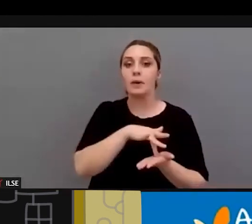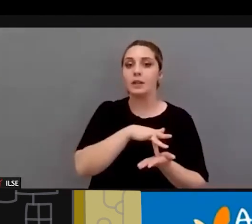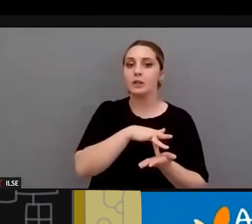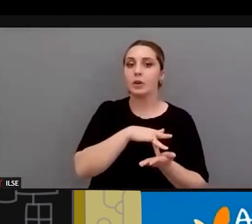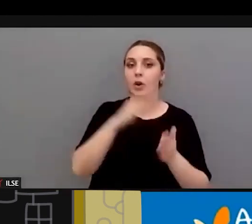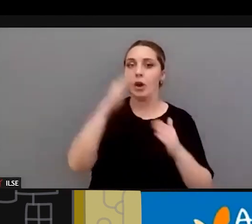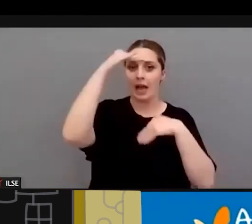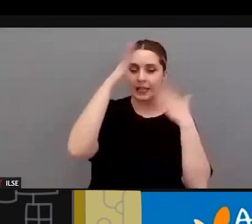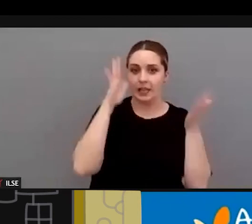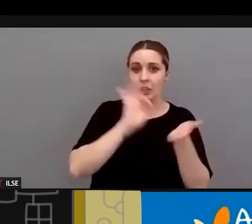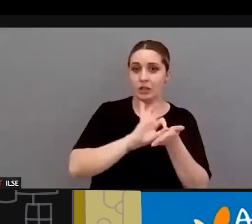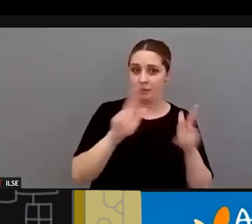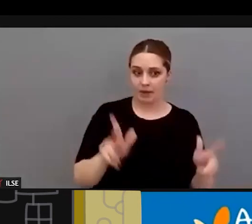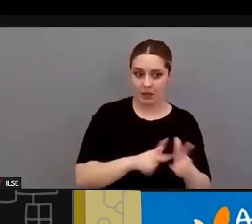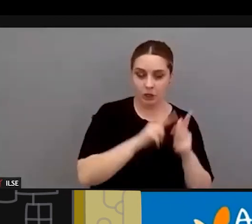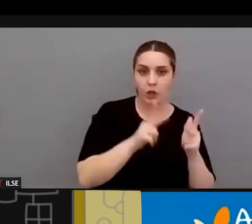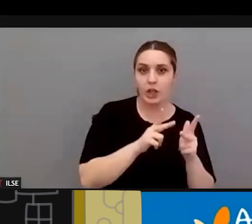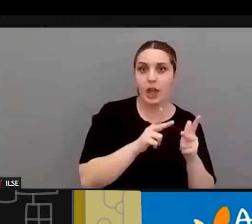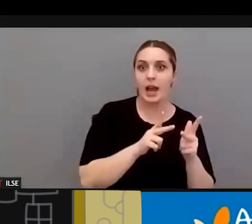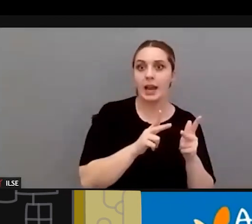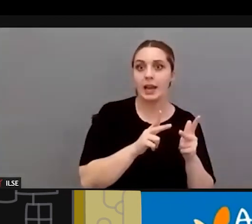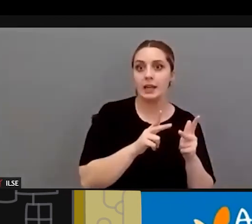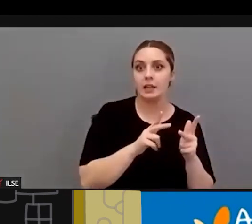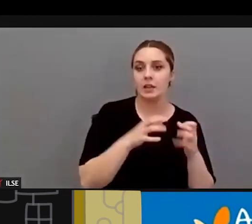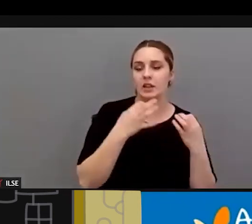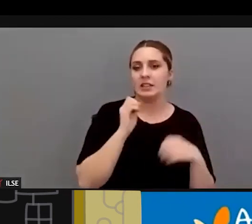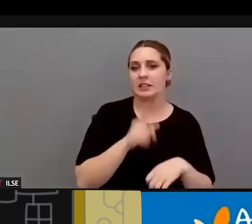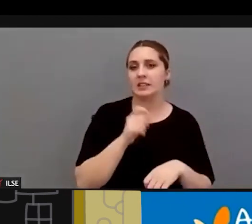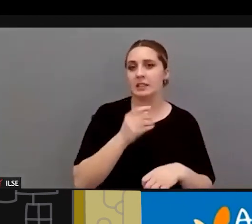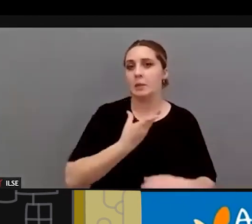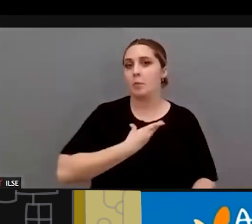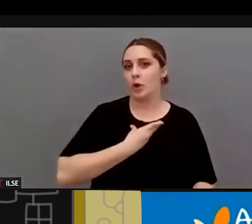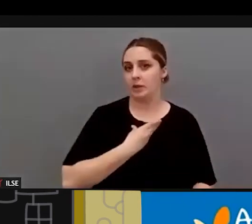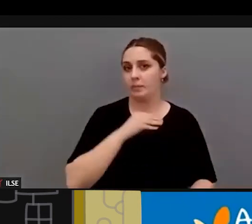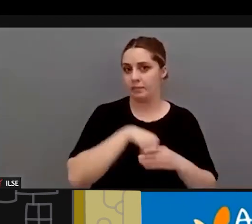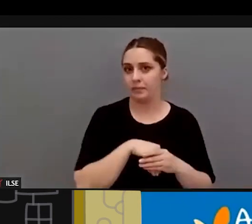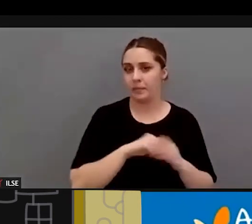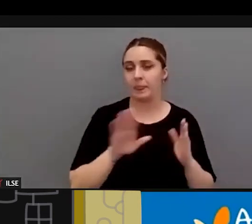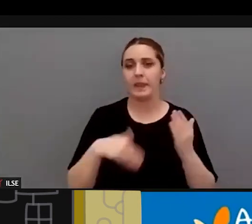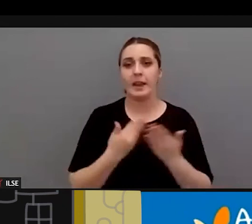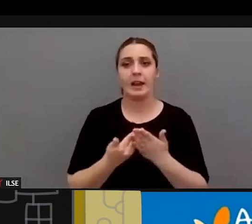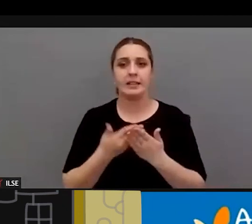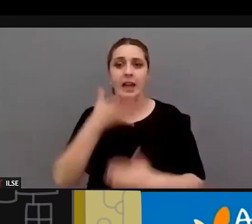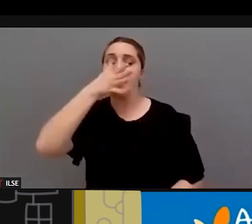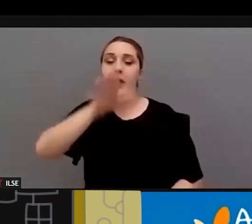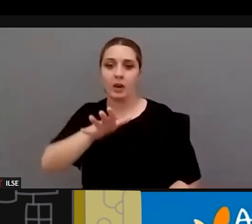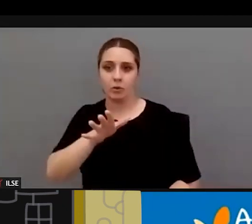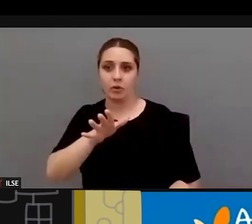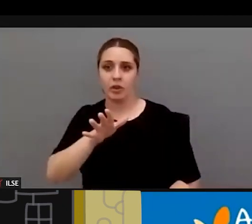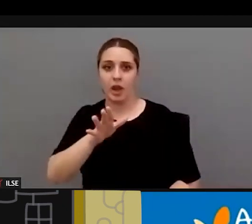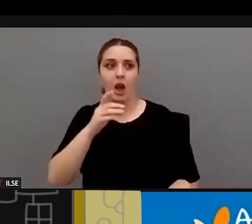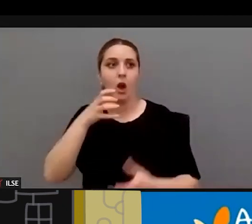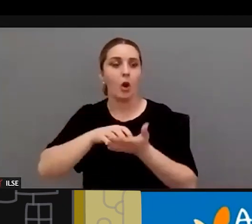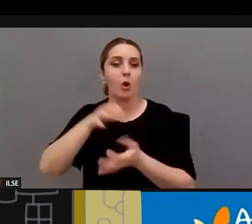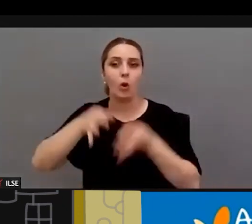por los servicios sociales de un normalmente suelen ser municipales hasta la interposición de una denuncia en un juzgado